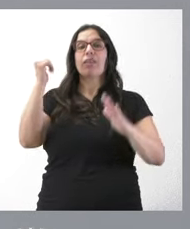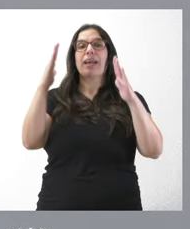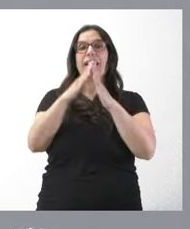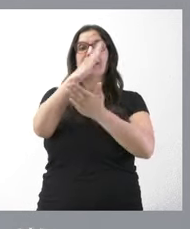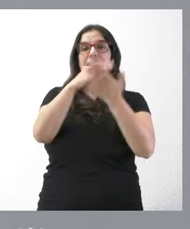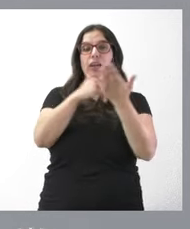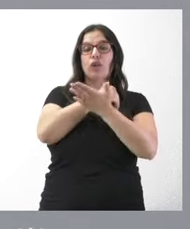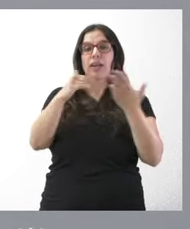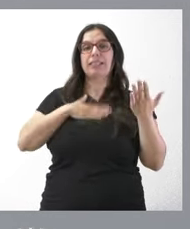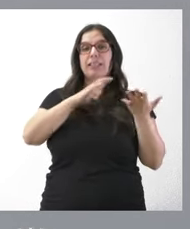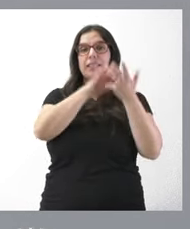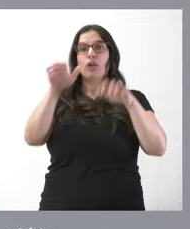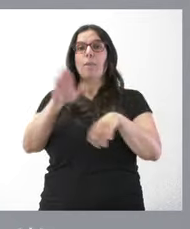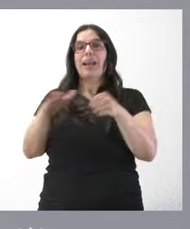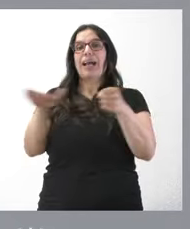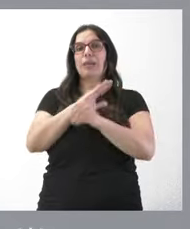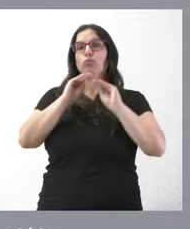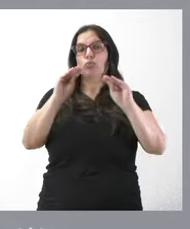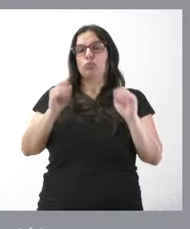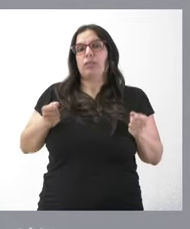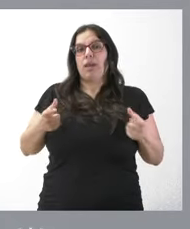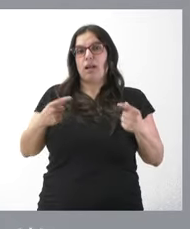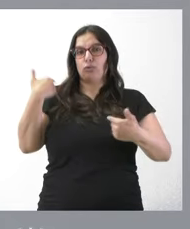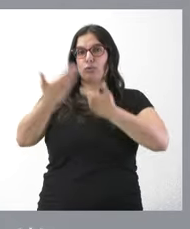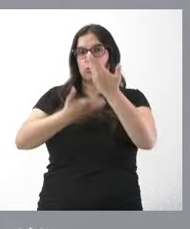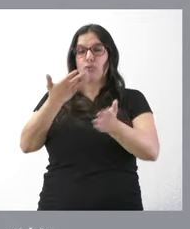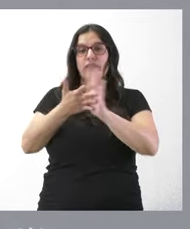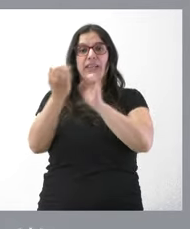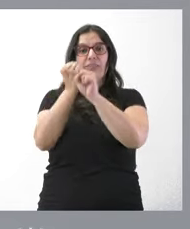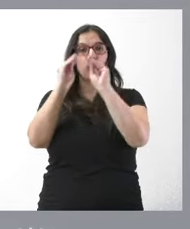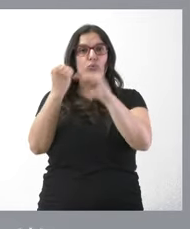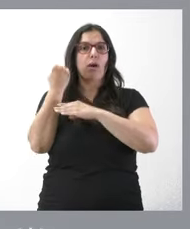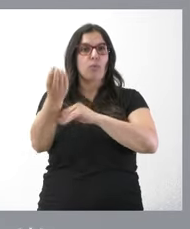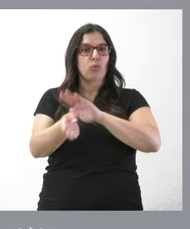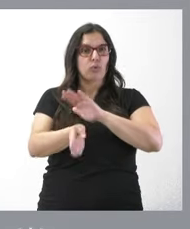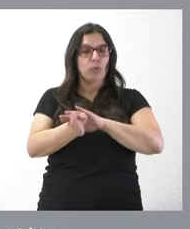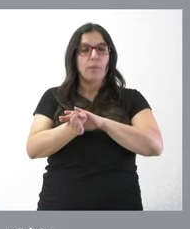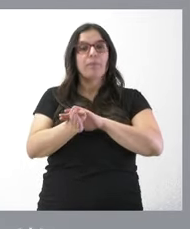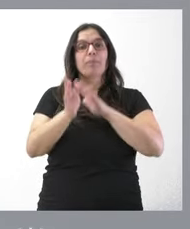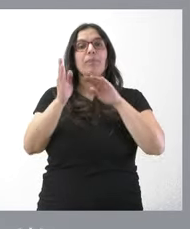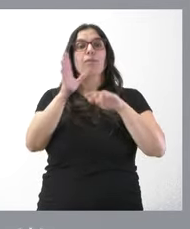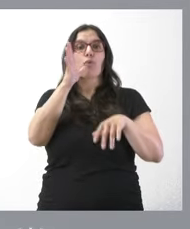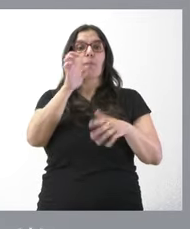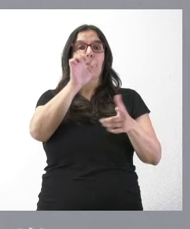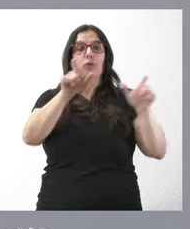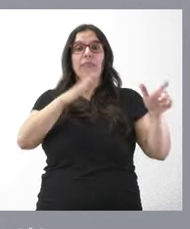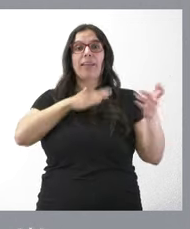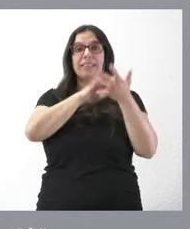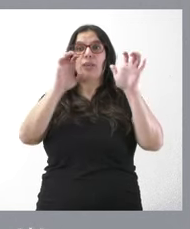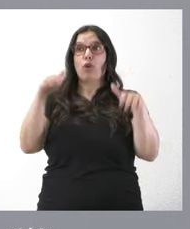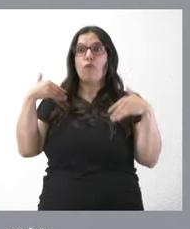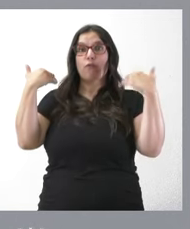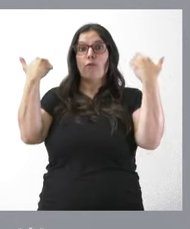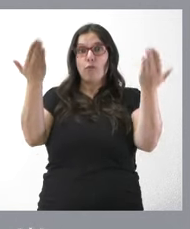a sufragar sus gastos de funcionamiento. Se sigue apoyando, por tanto, su labor social, en beneficio de todos los castellanos y leoneses que se encuentran en